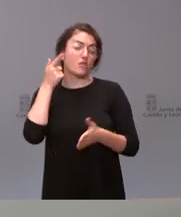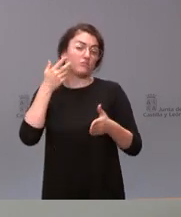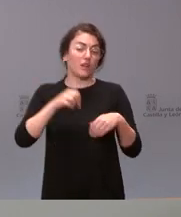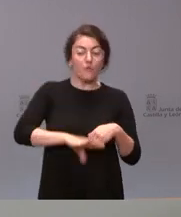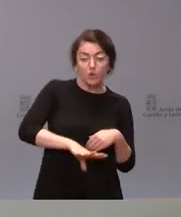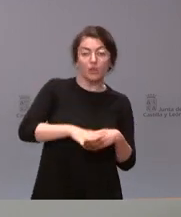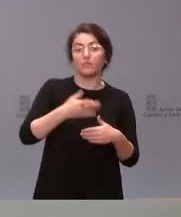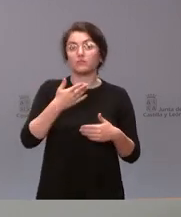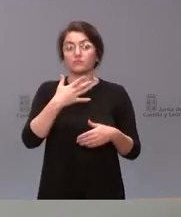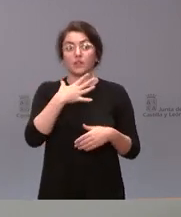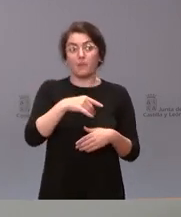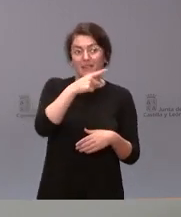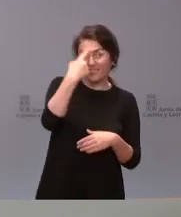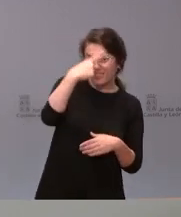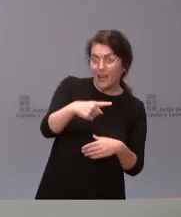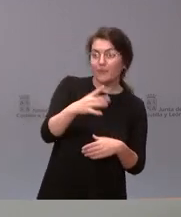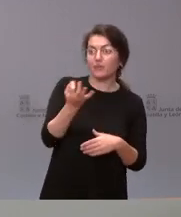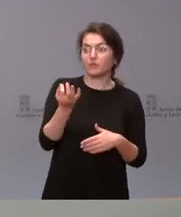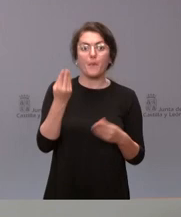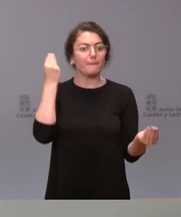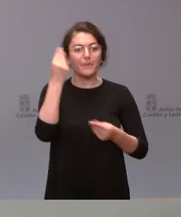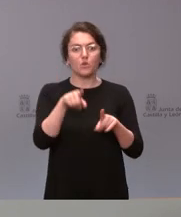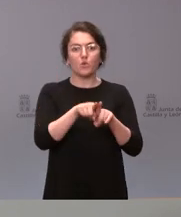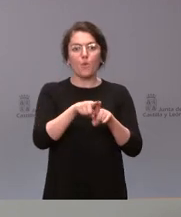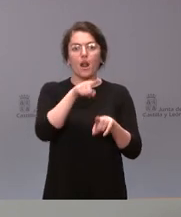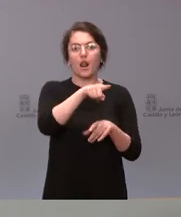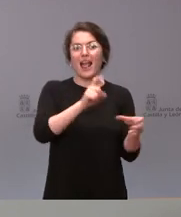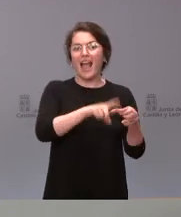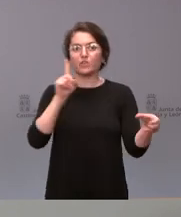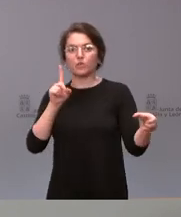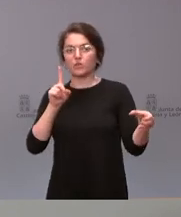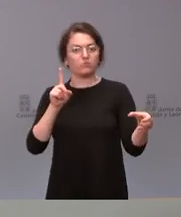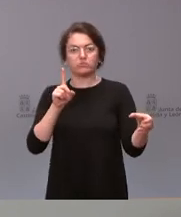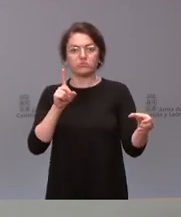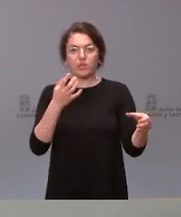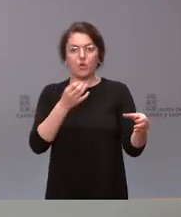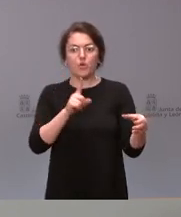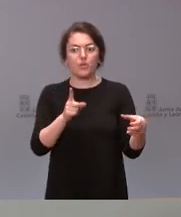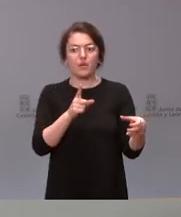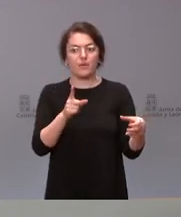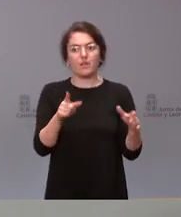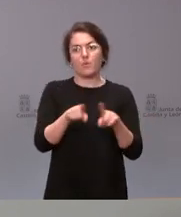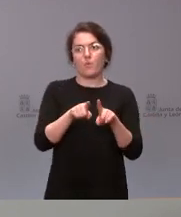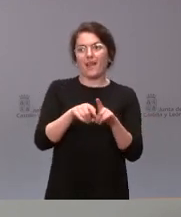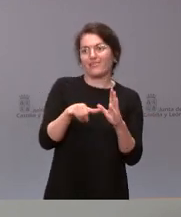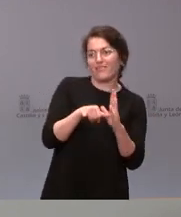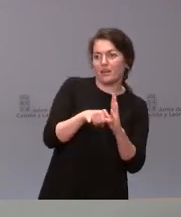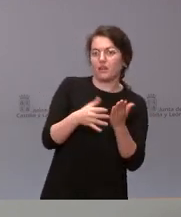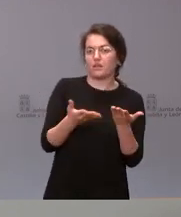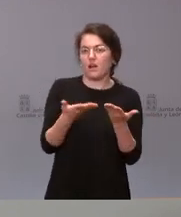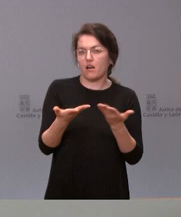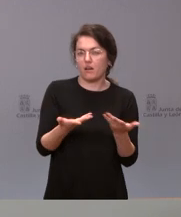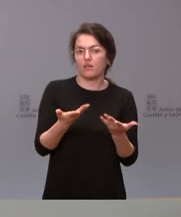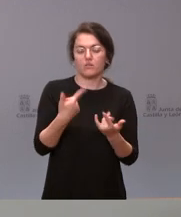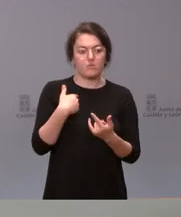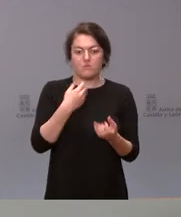ser comunicados. Y yo creo que los padres no tienen que ser excluidos de esa decisión y de esa cercanía, de ese momento. Y eso es lo que